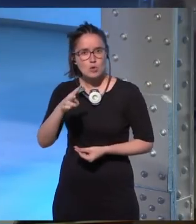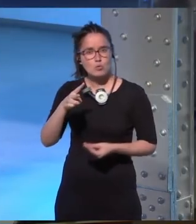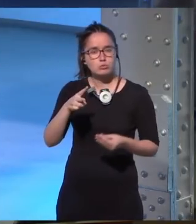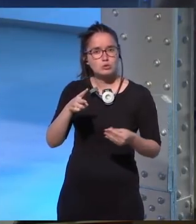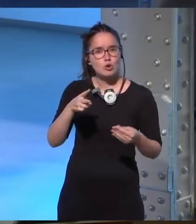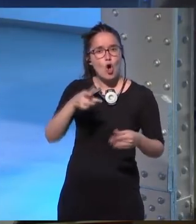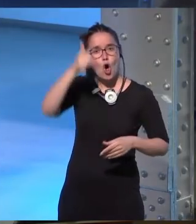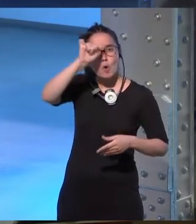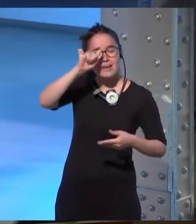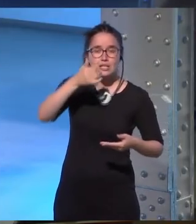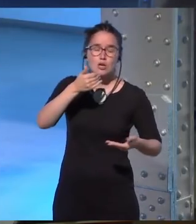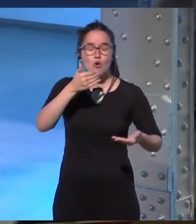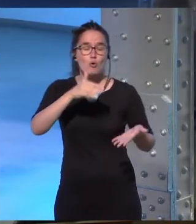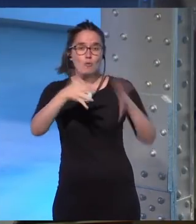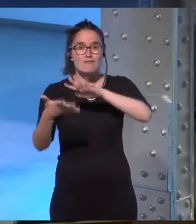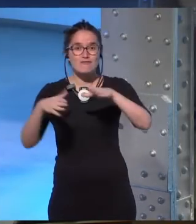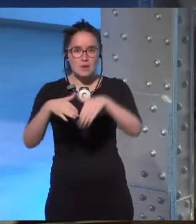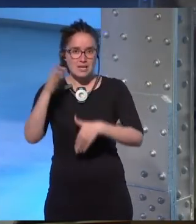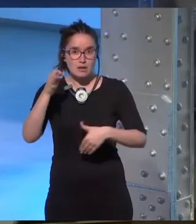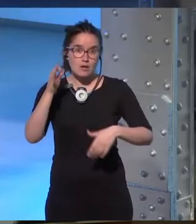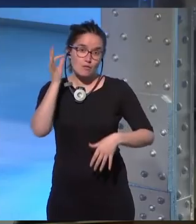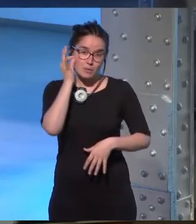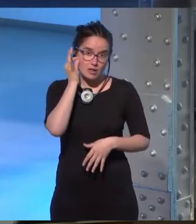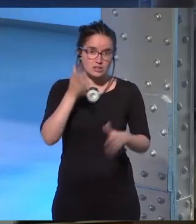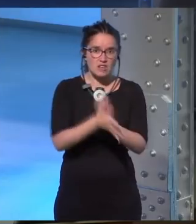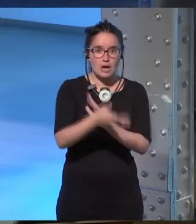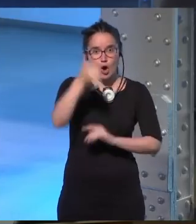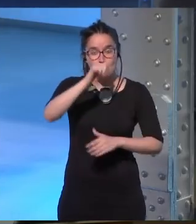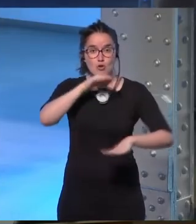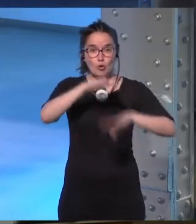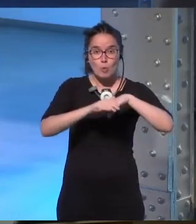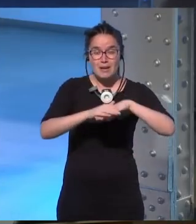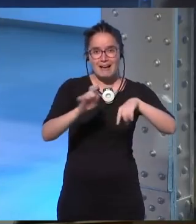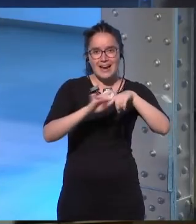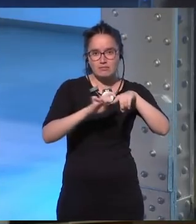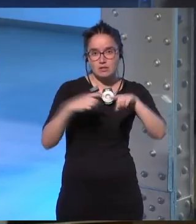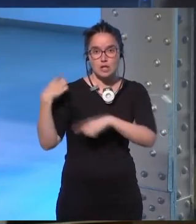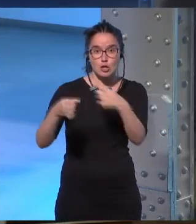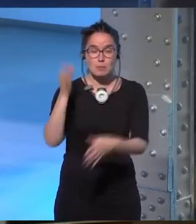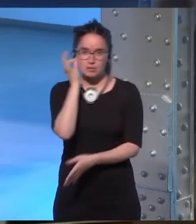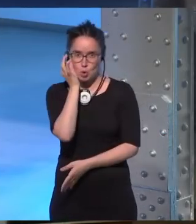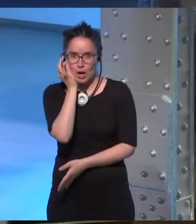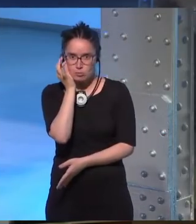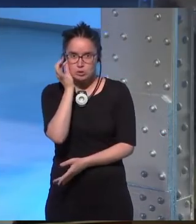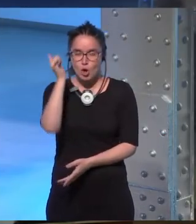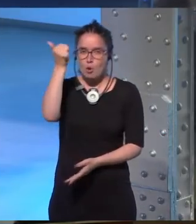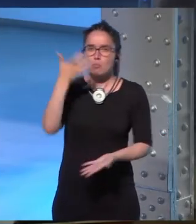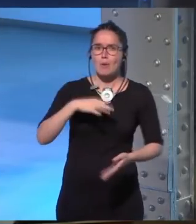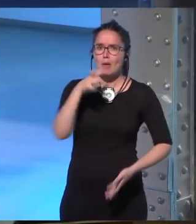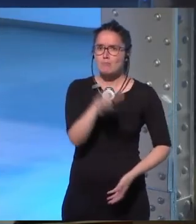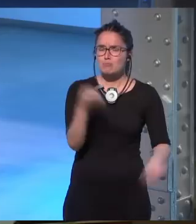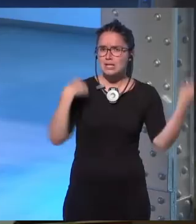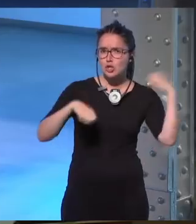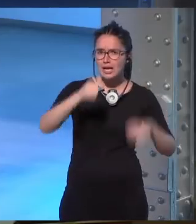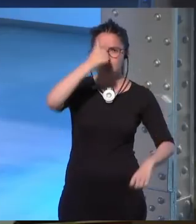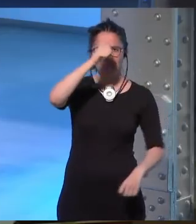feminizados o sea hombres que cumplan las características que tradicionalmente se han aplicado a mujeres porque no podemos tener también personajes masculinos